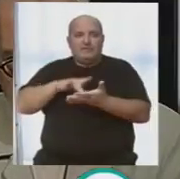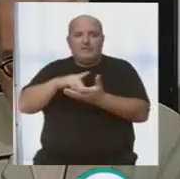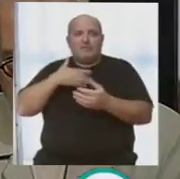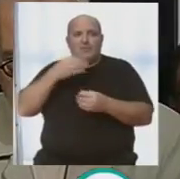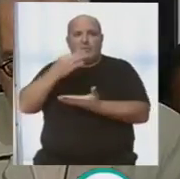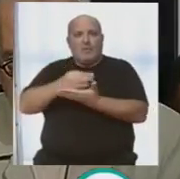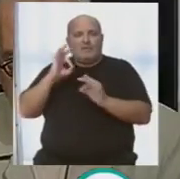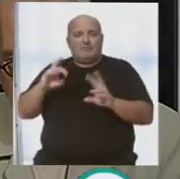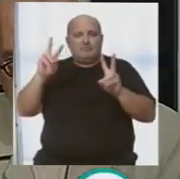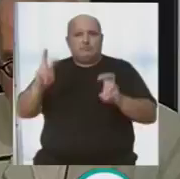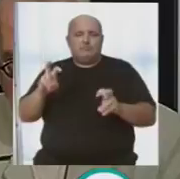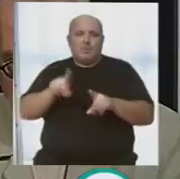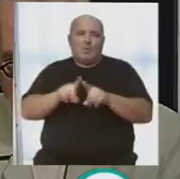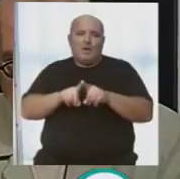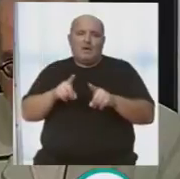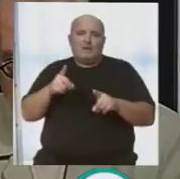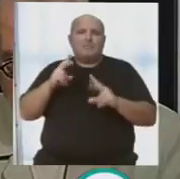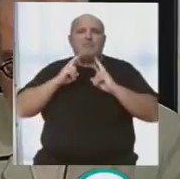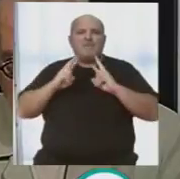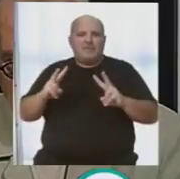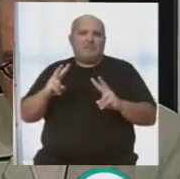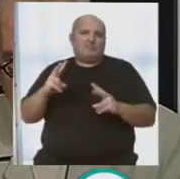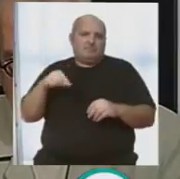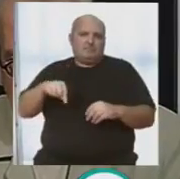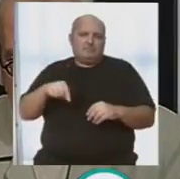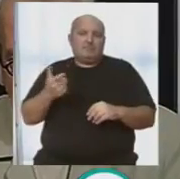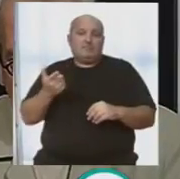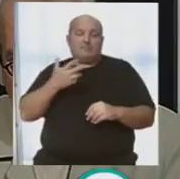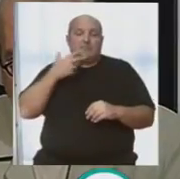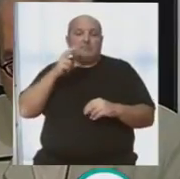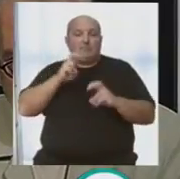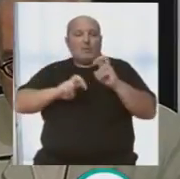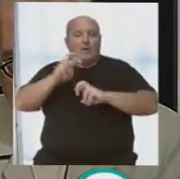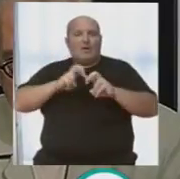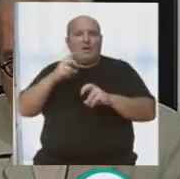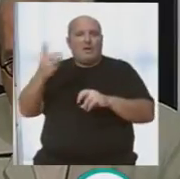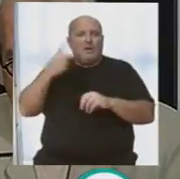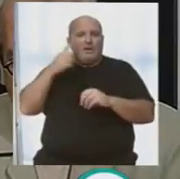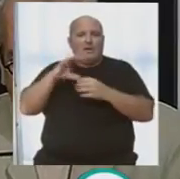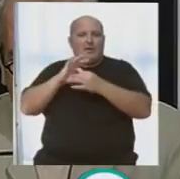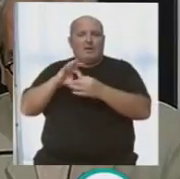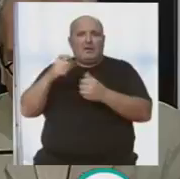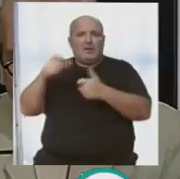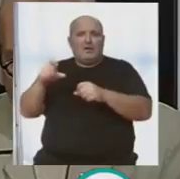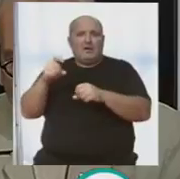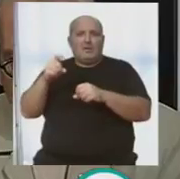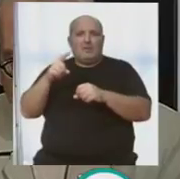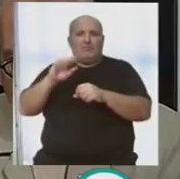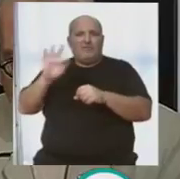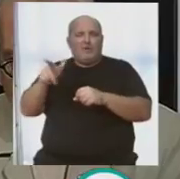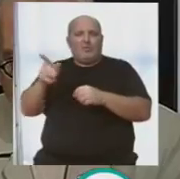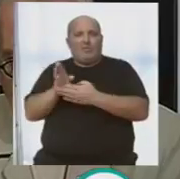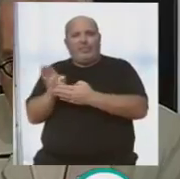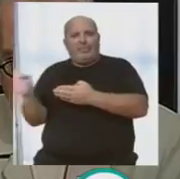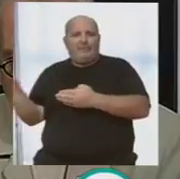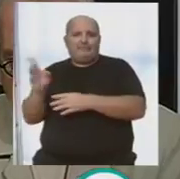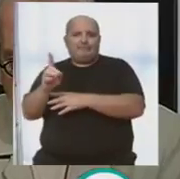ciudad se hubiese beneficiada en ello. Y probablemente pueden pensar algunos, bueno, si el del paso cambiado eras tú, ¿no? Tú eras el que